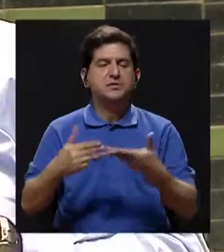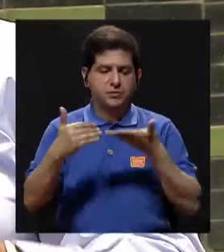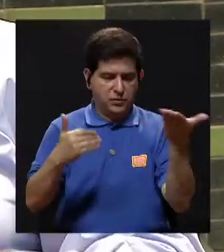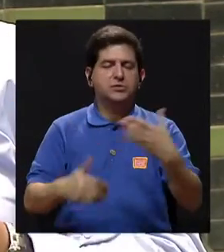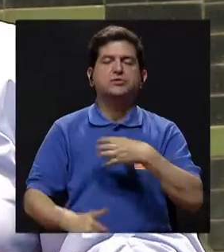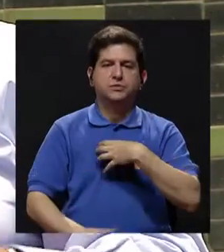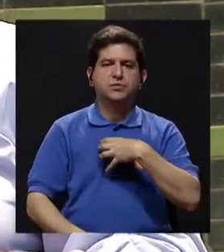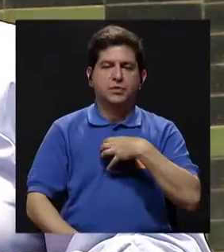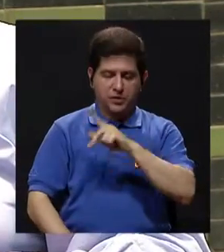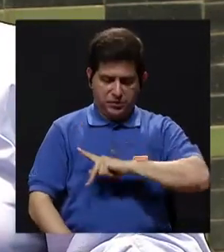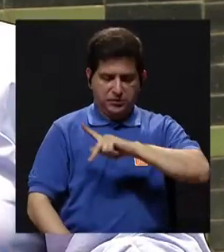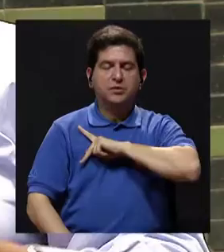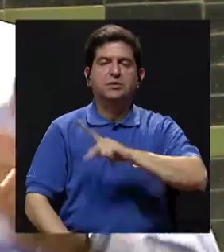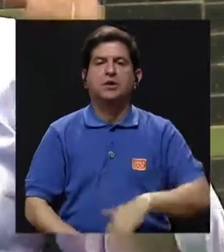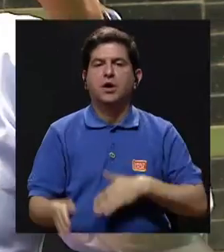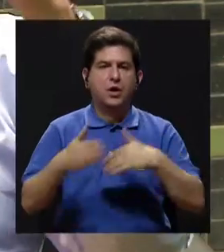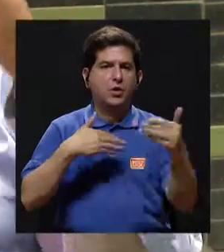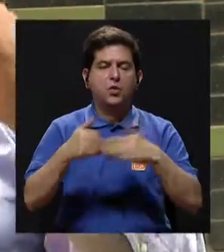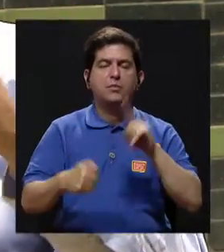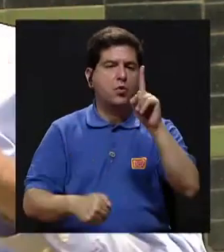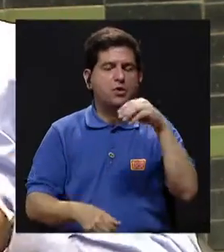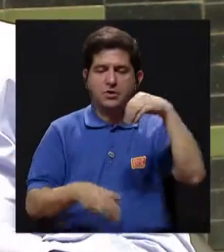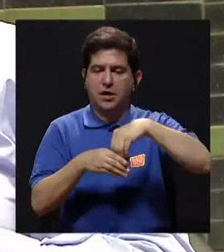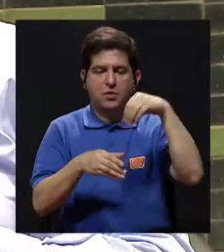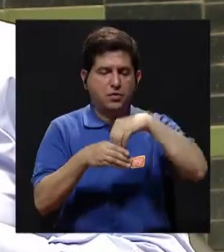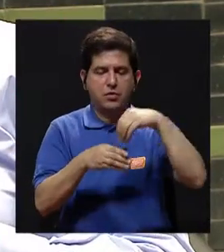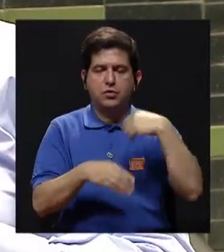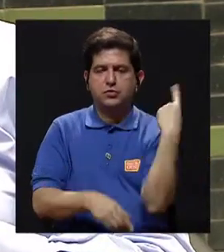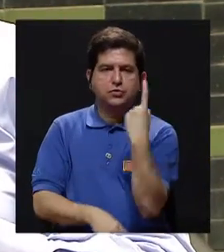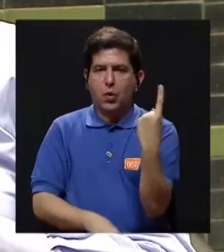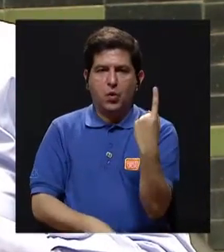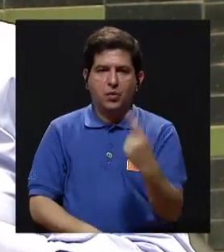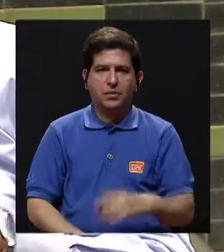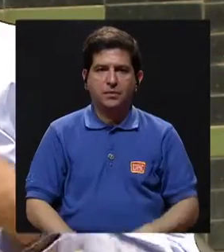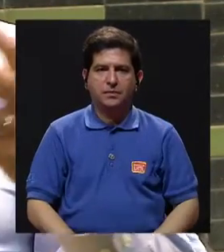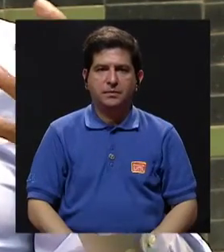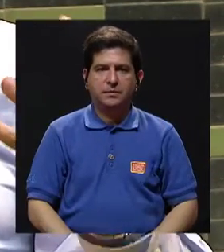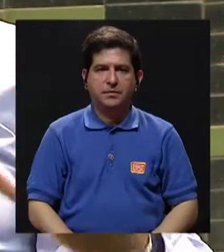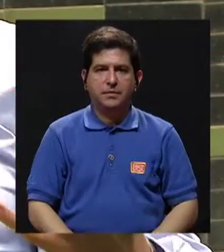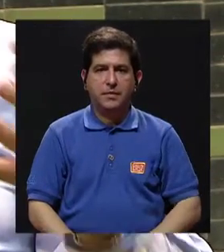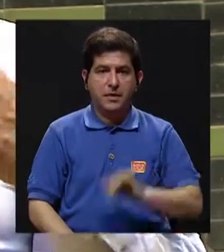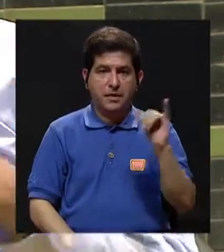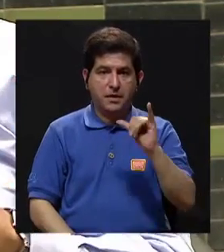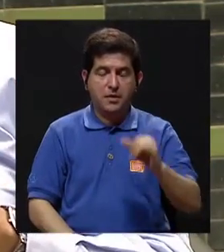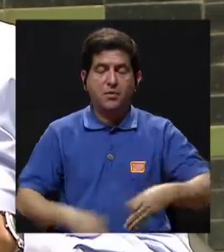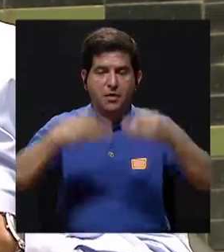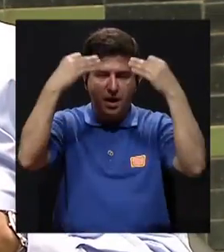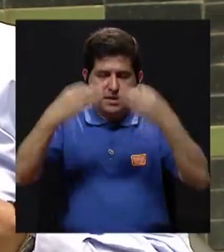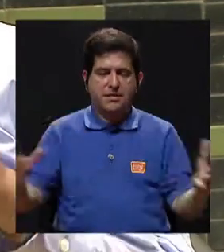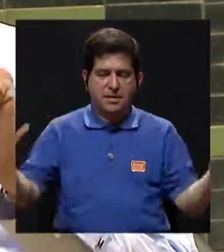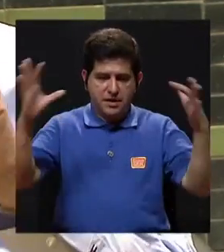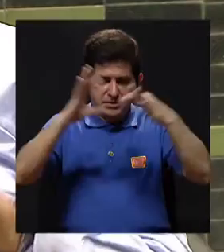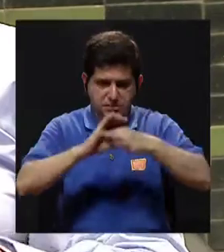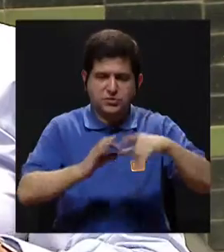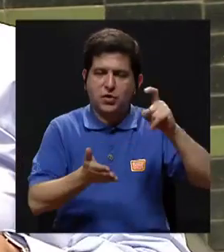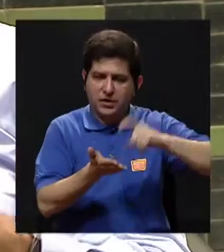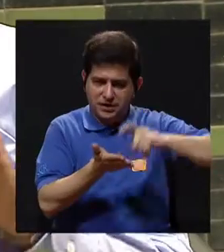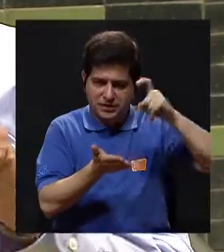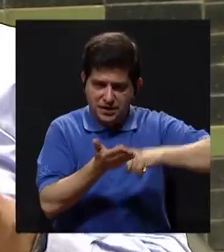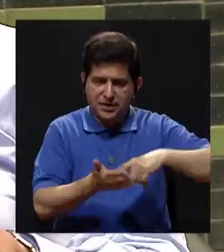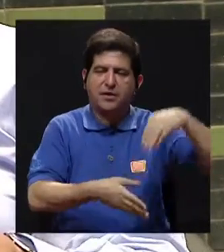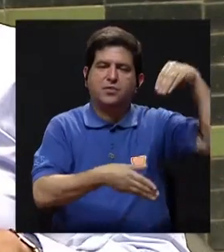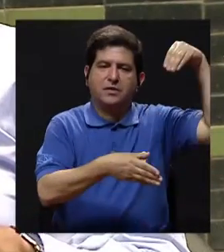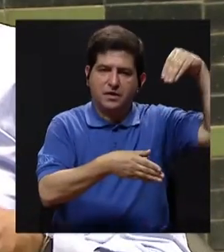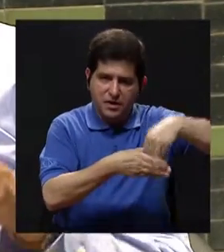para sus cosas personales, aunque sea un solo ingreso. Y por último, tomen decisiones en conjunto de deuda,